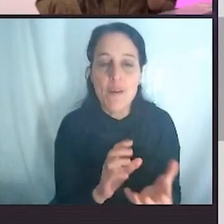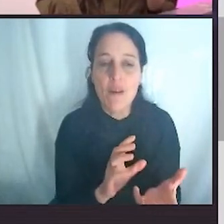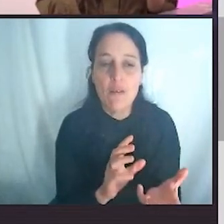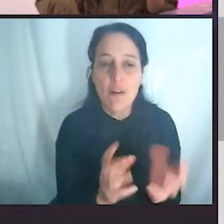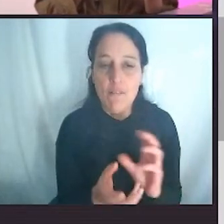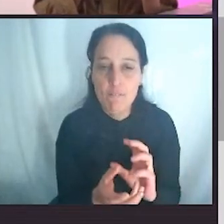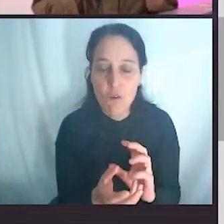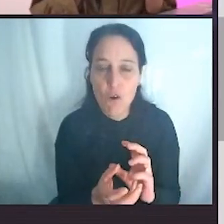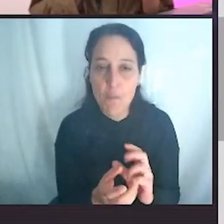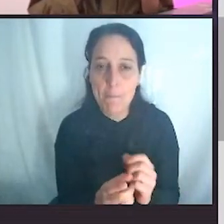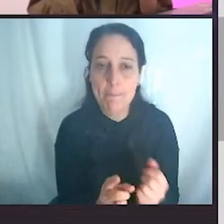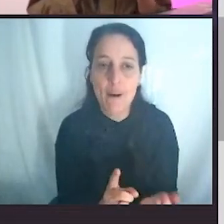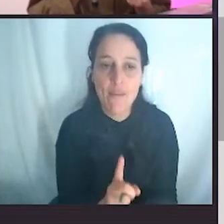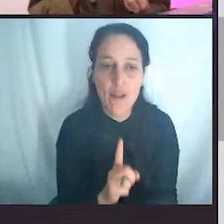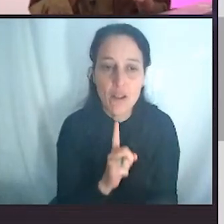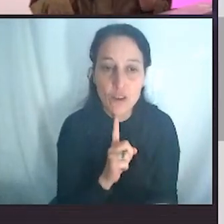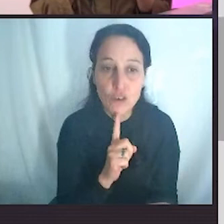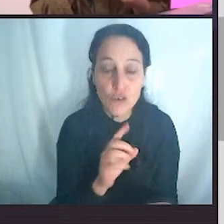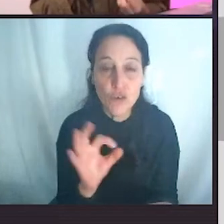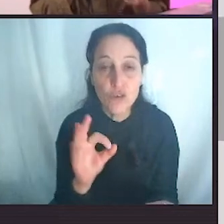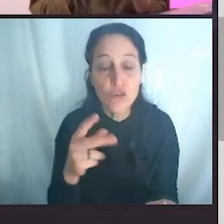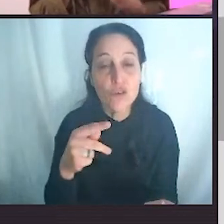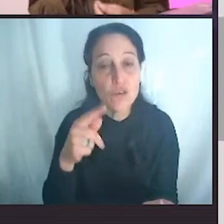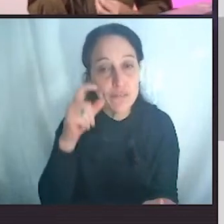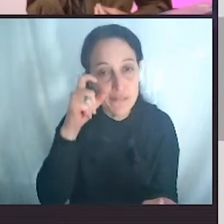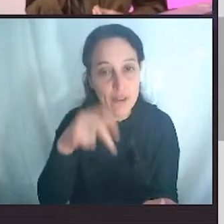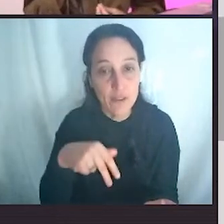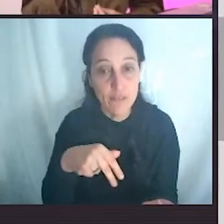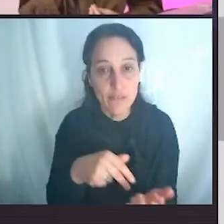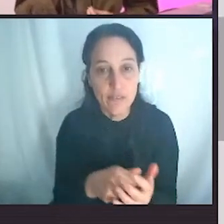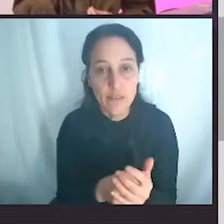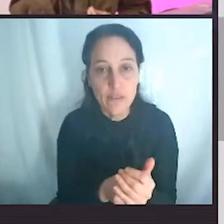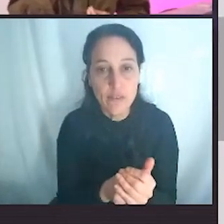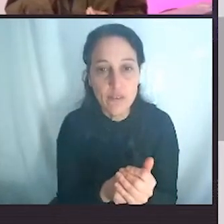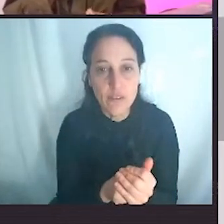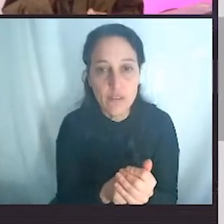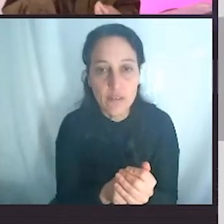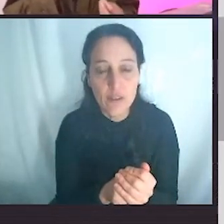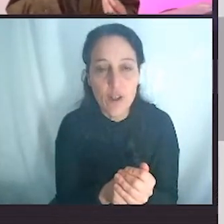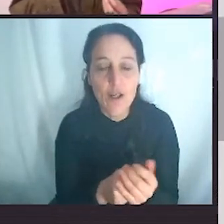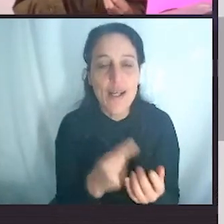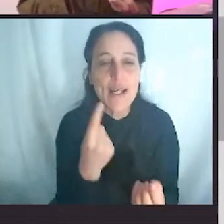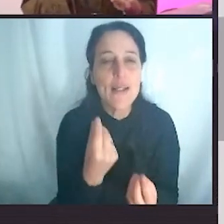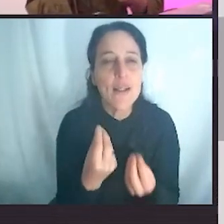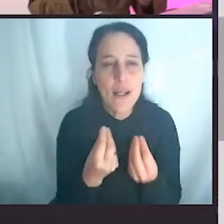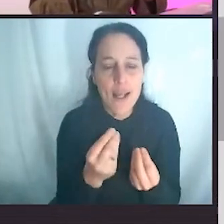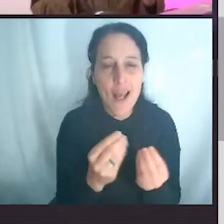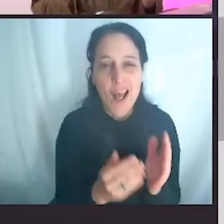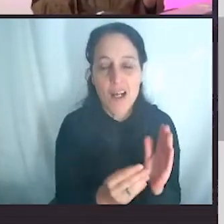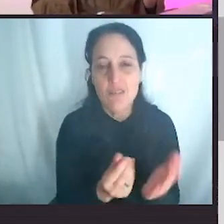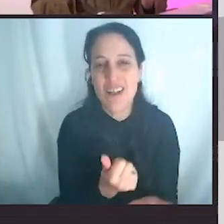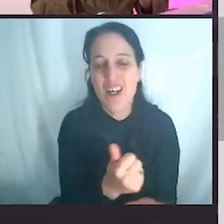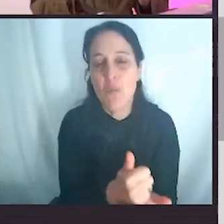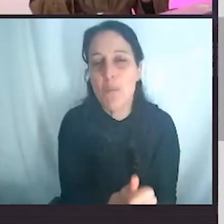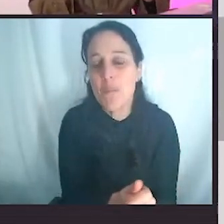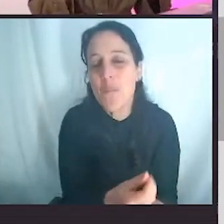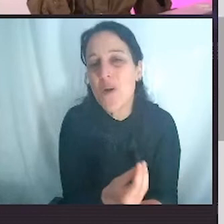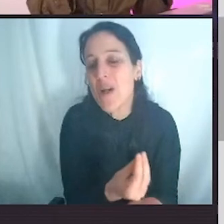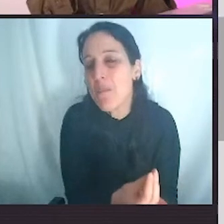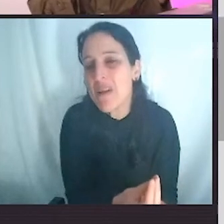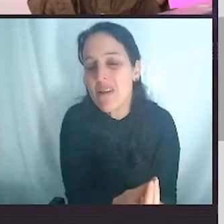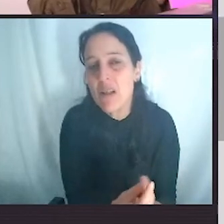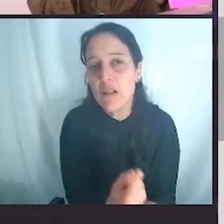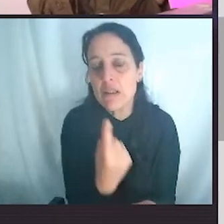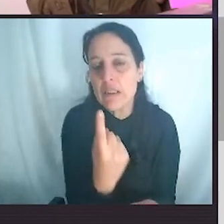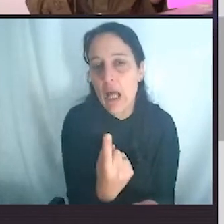Y este token representa una tonelada de plástico evitado. Es decir, la empresa que haya hecho este trabajo ya tiene que haber